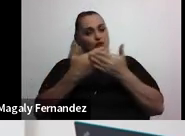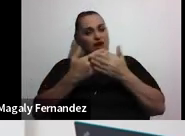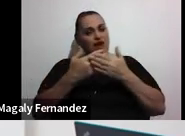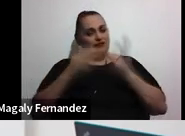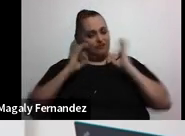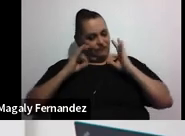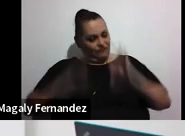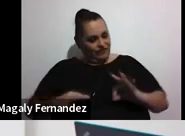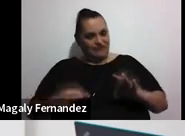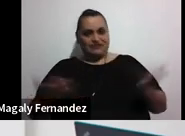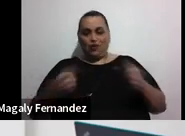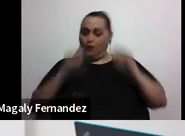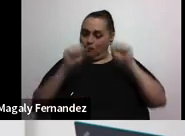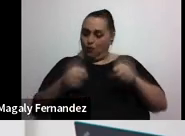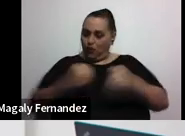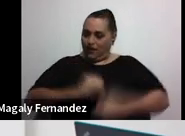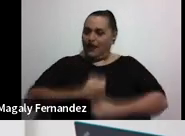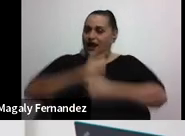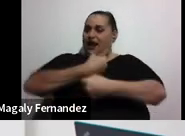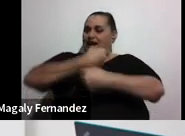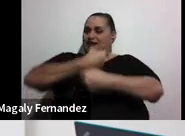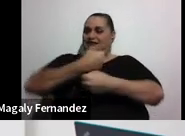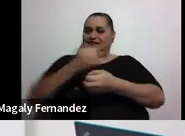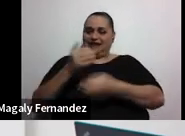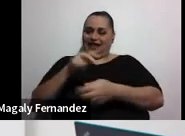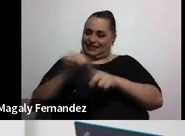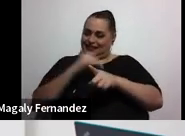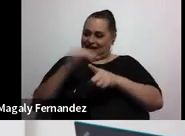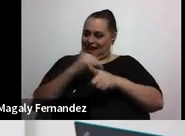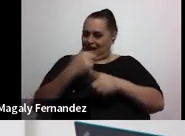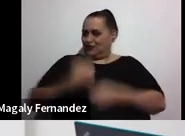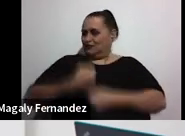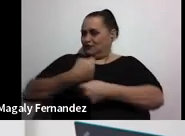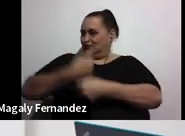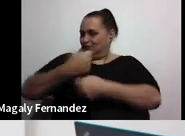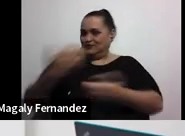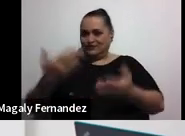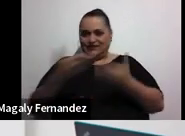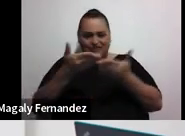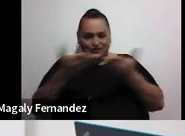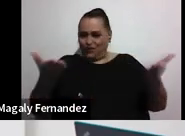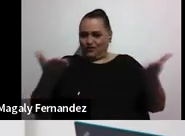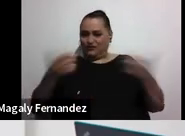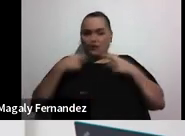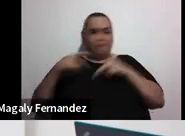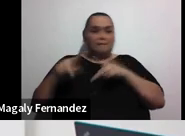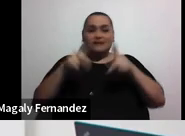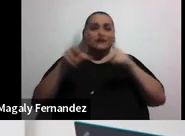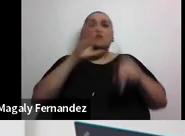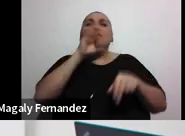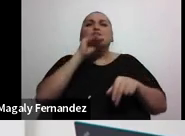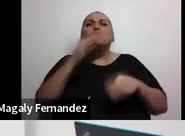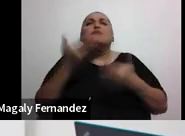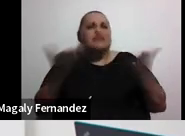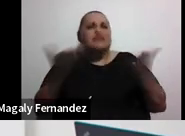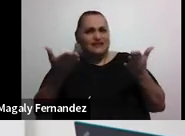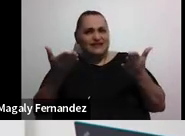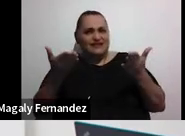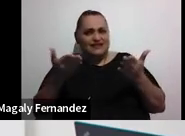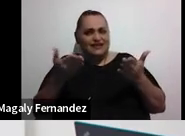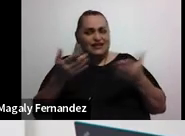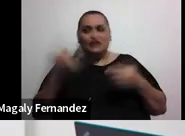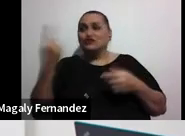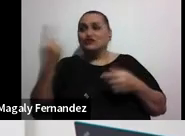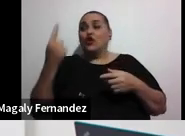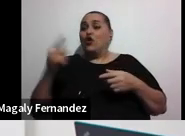para poder cargar a mis nietos en mis hombros para cosas de ese tipo para qué paseo el perro no solamente es para que esté